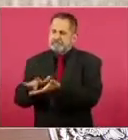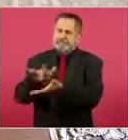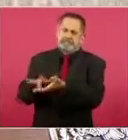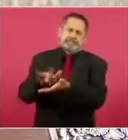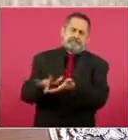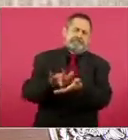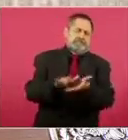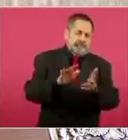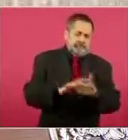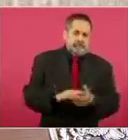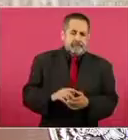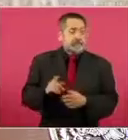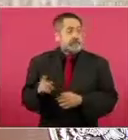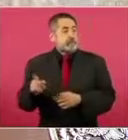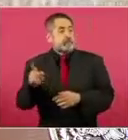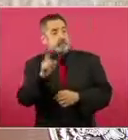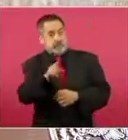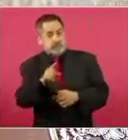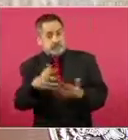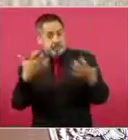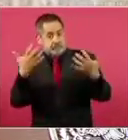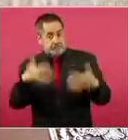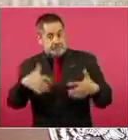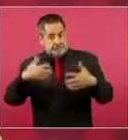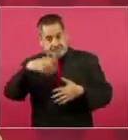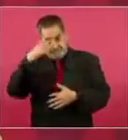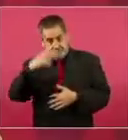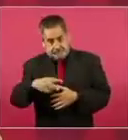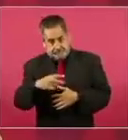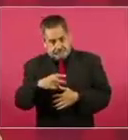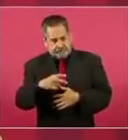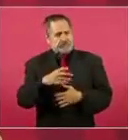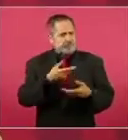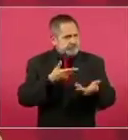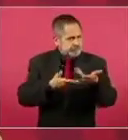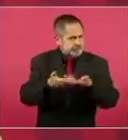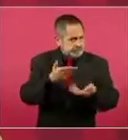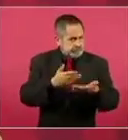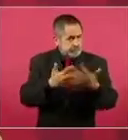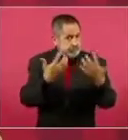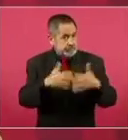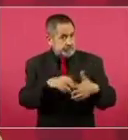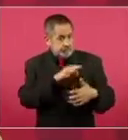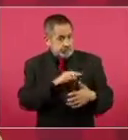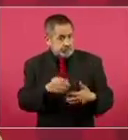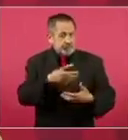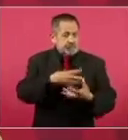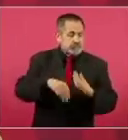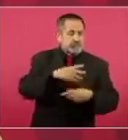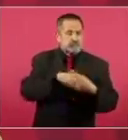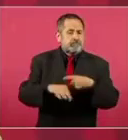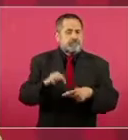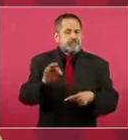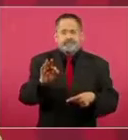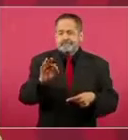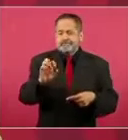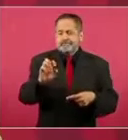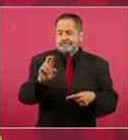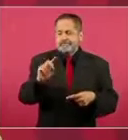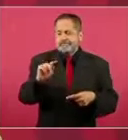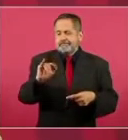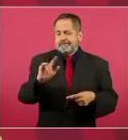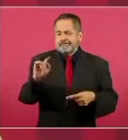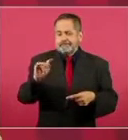facilidades para empresas que puedan producir fertilizantes para